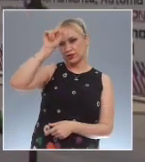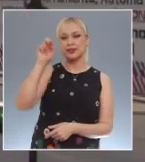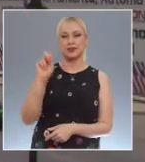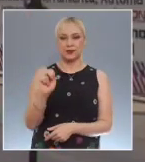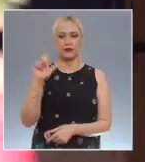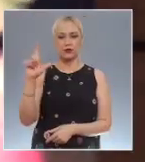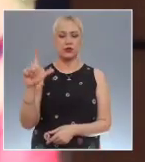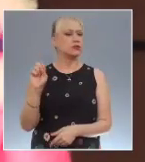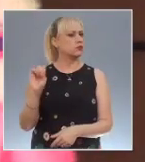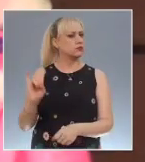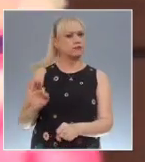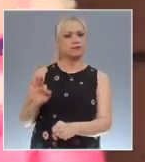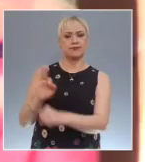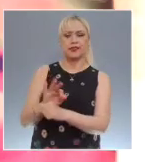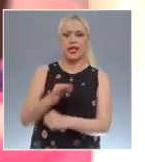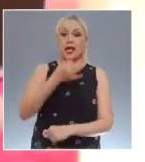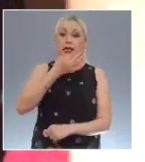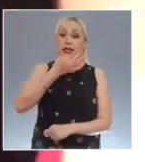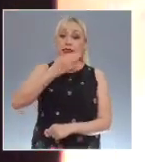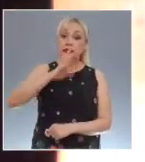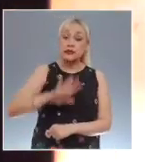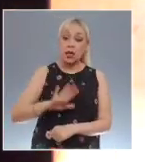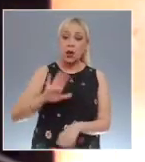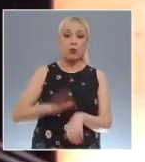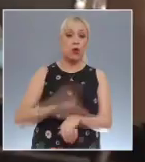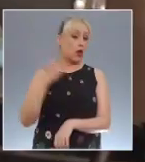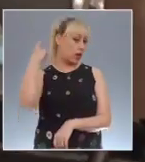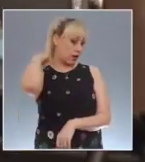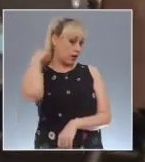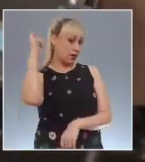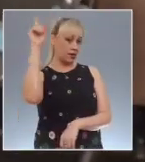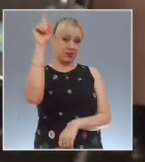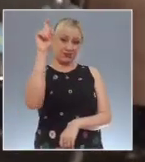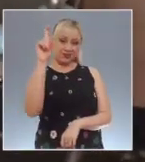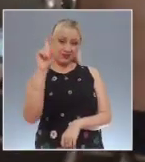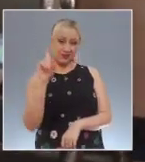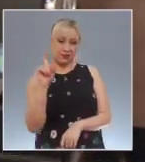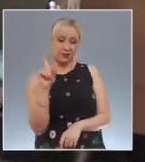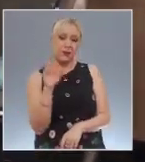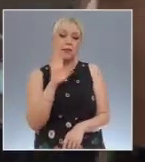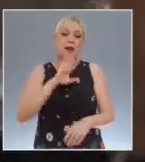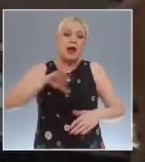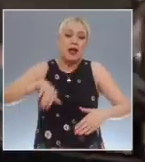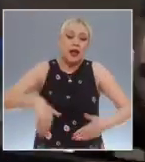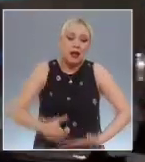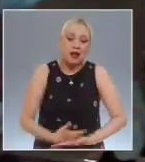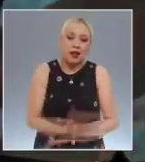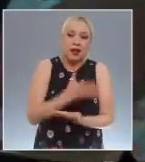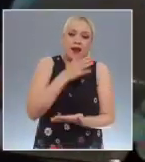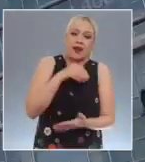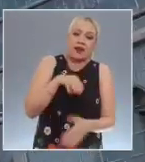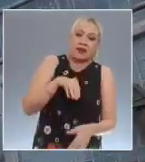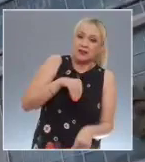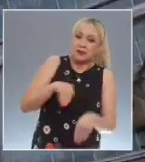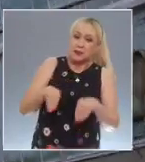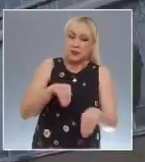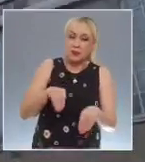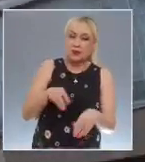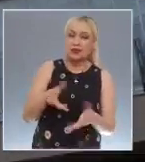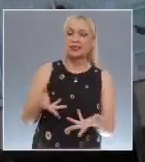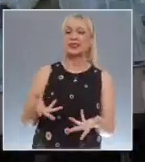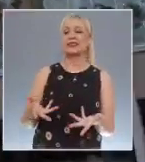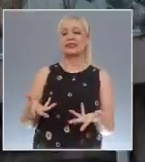niña con atrofia muscular espinal tipo 1 y ordenó al Seguro Social le suministre los